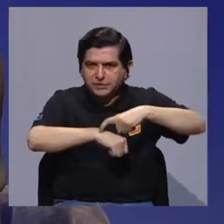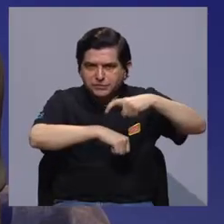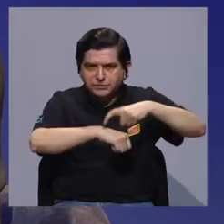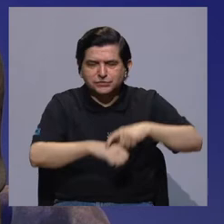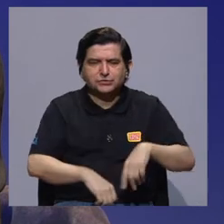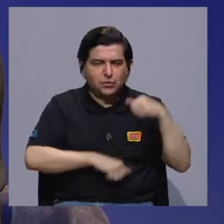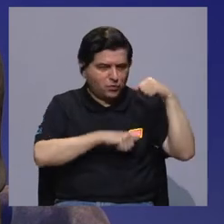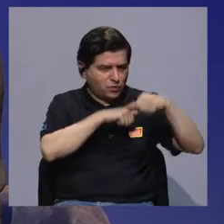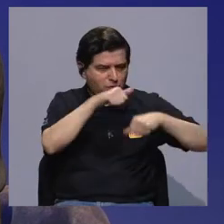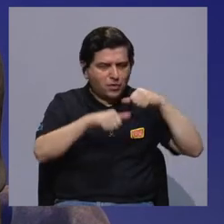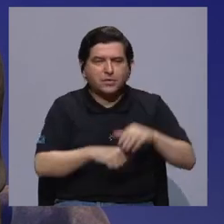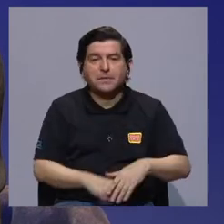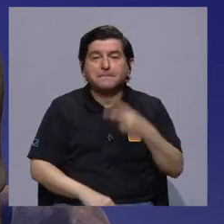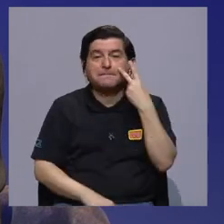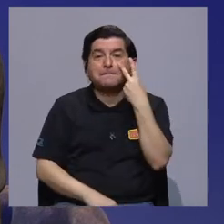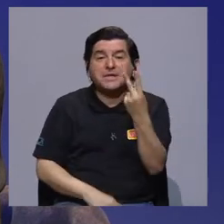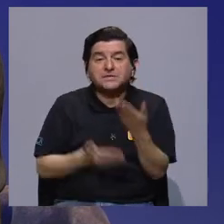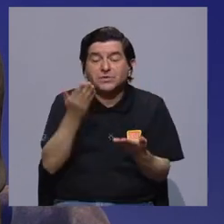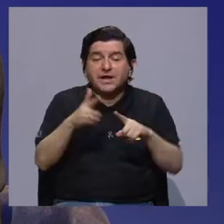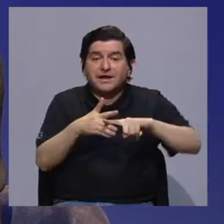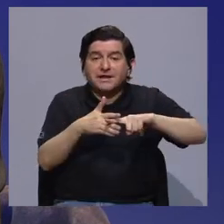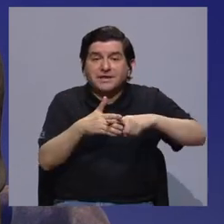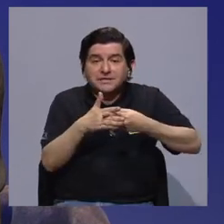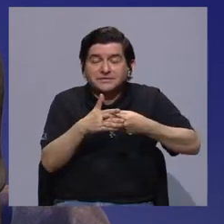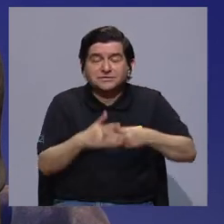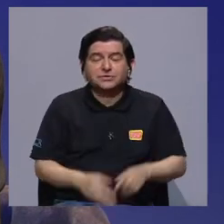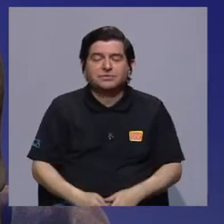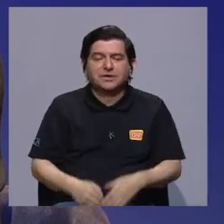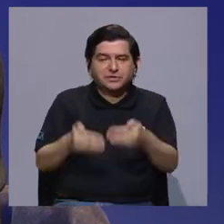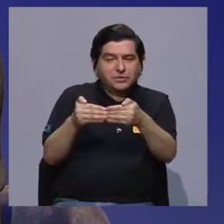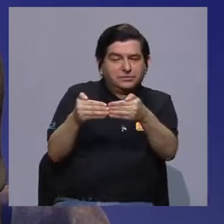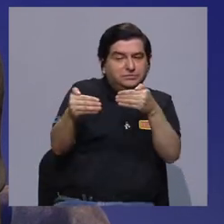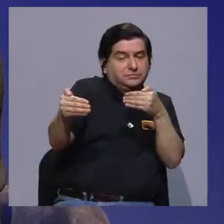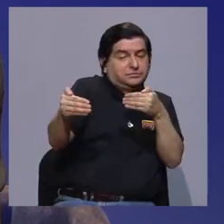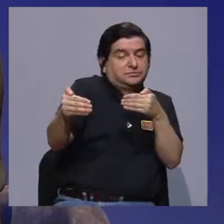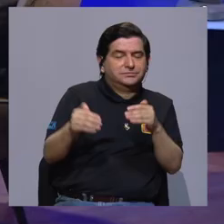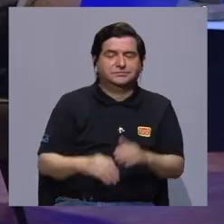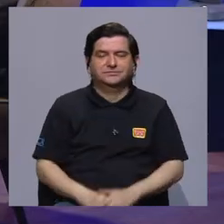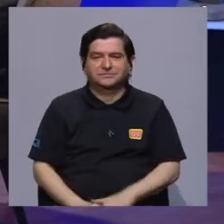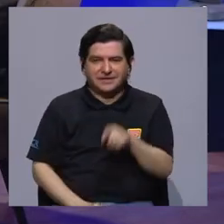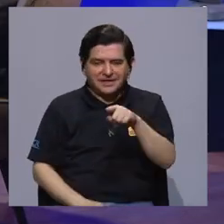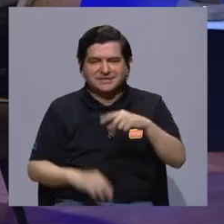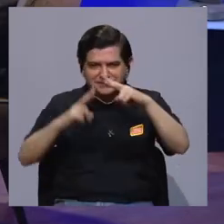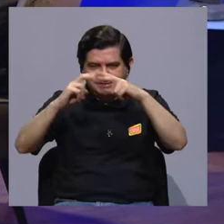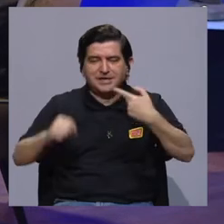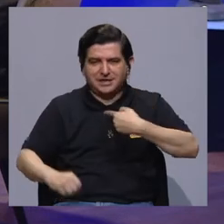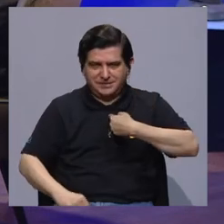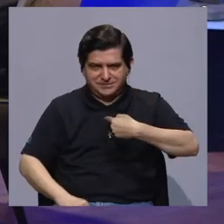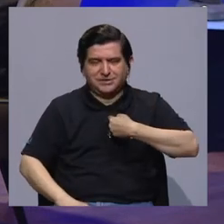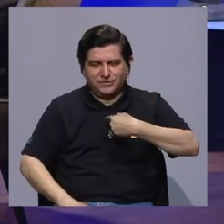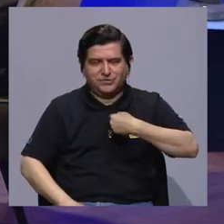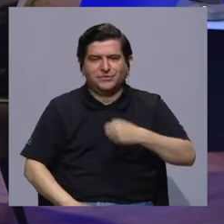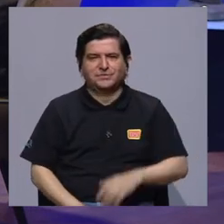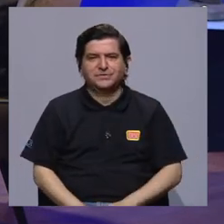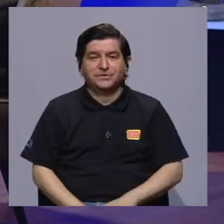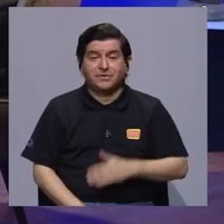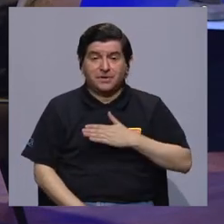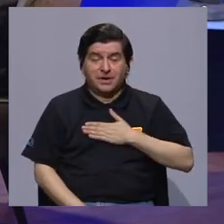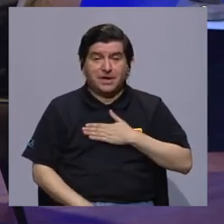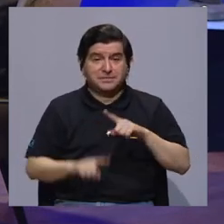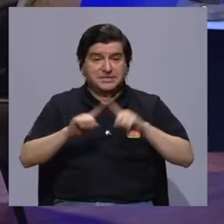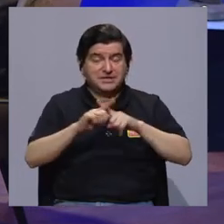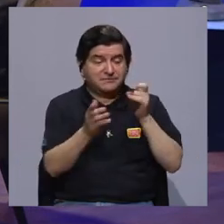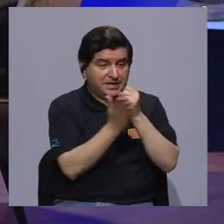la antropología visual tal vez era un instrumento de distancia, más bien. O así lo he analizado yo, digamos, en